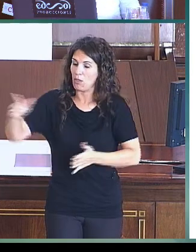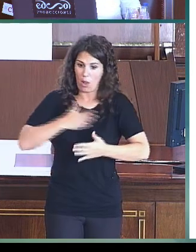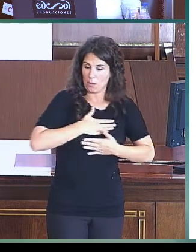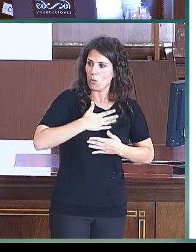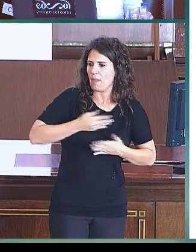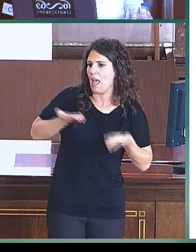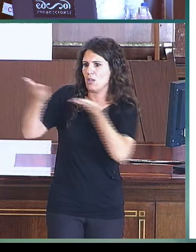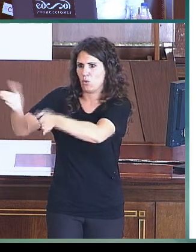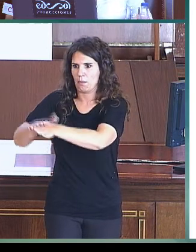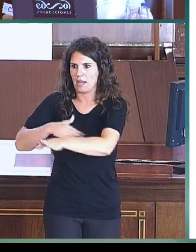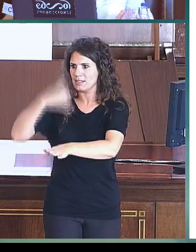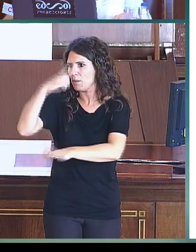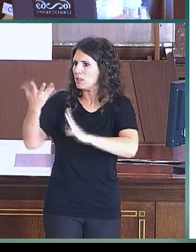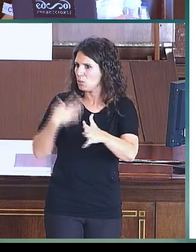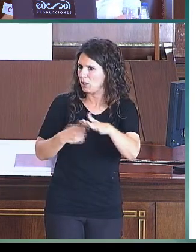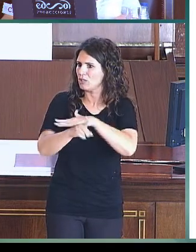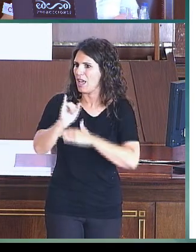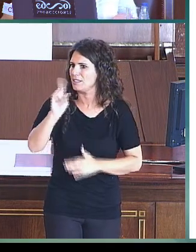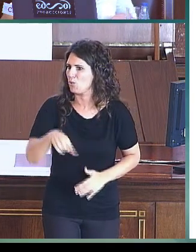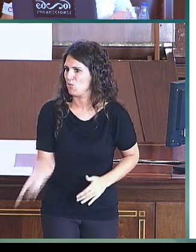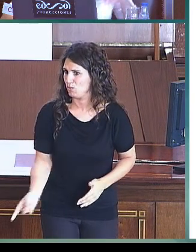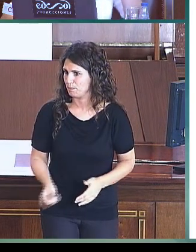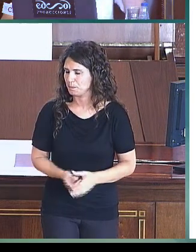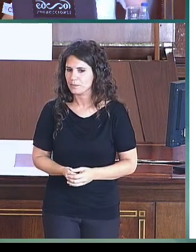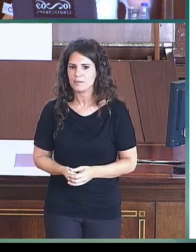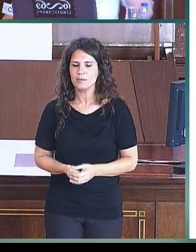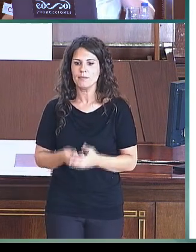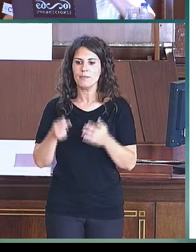Con respecto a las competencias de comprensión,